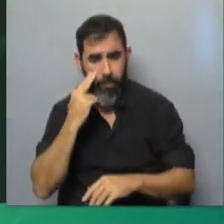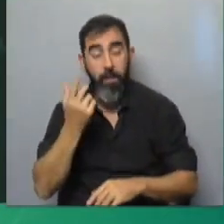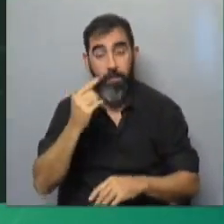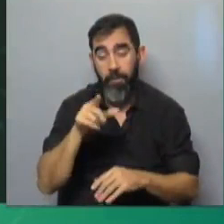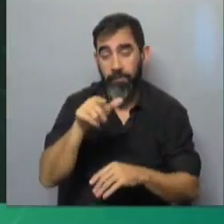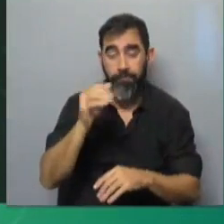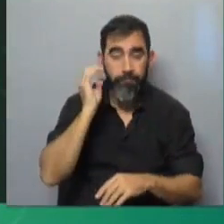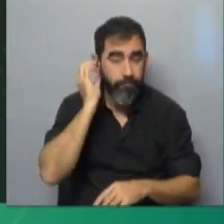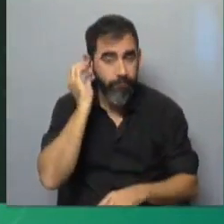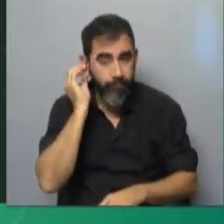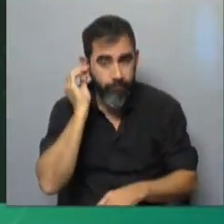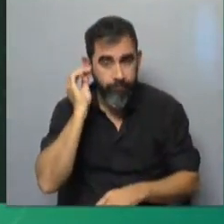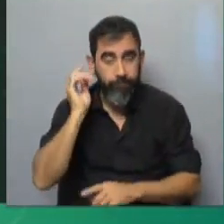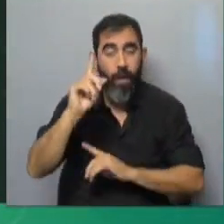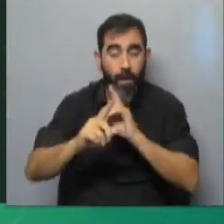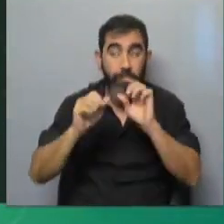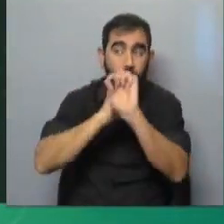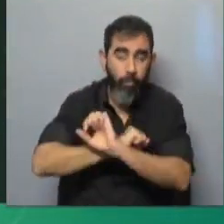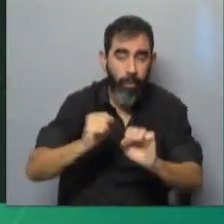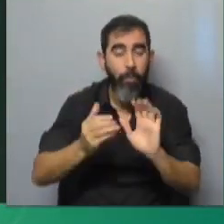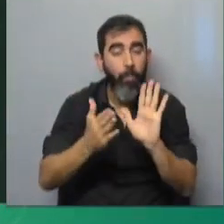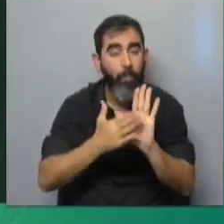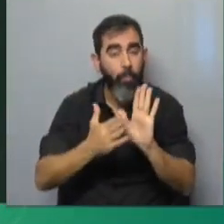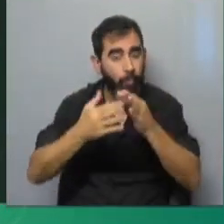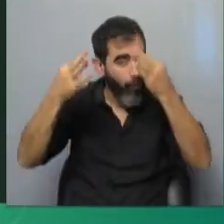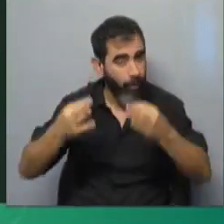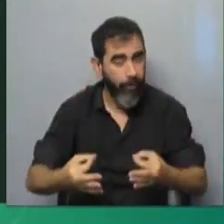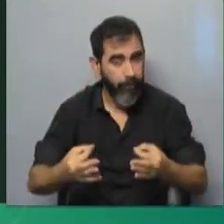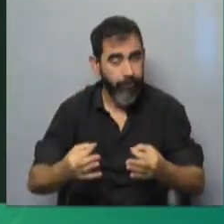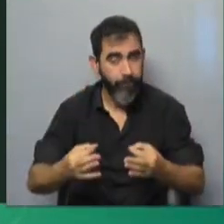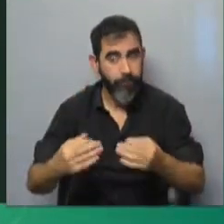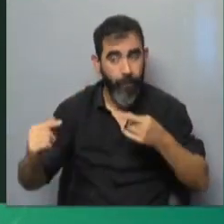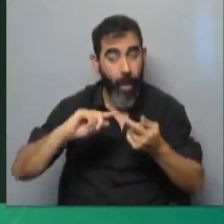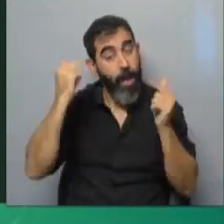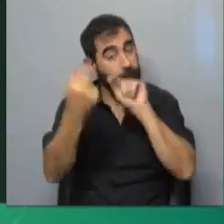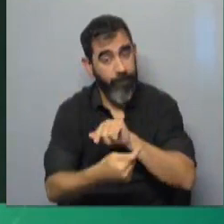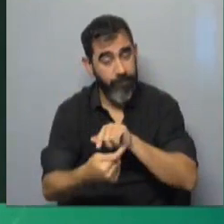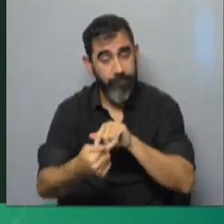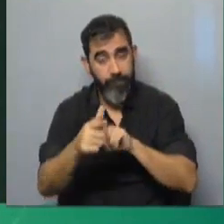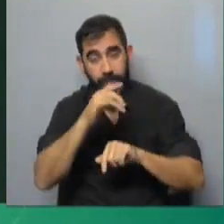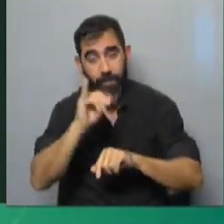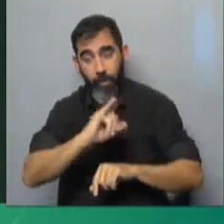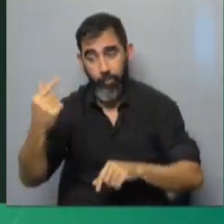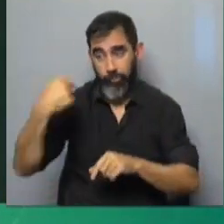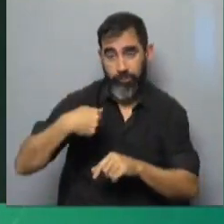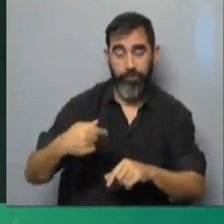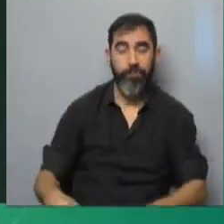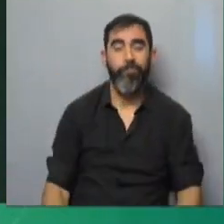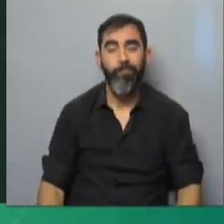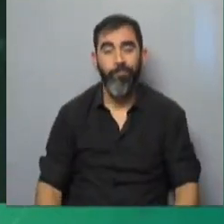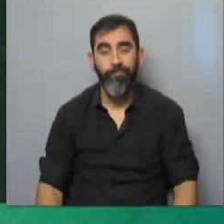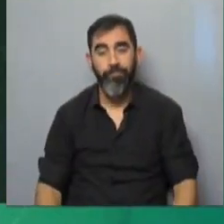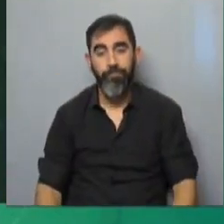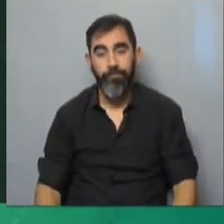De hecho allí, donde muchas veces se da la posibilidad de probar, muchas veces lo contrario a lo que a uno se lo acusa o lo que fuere,